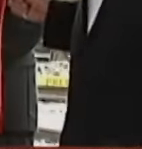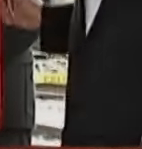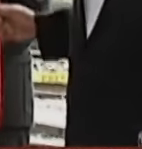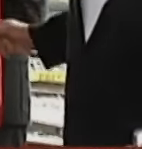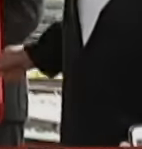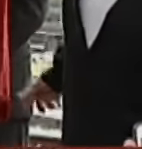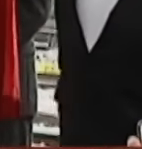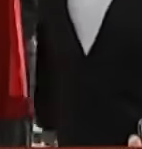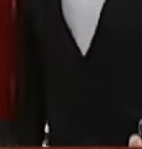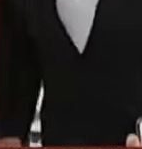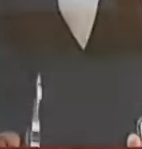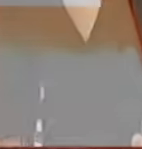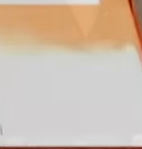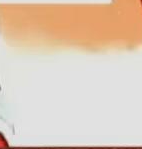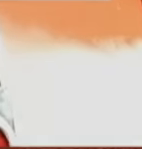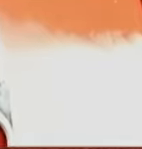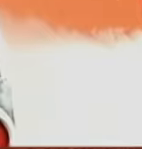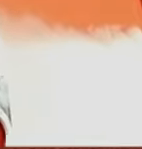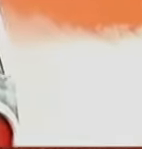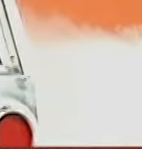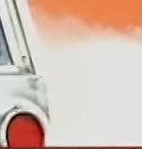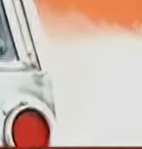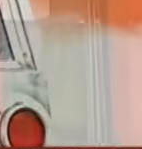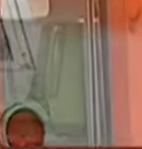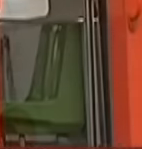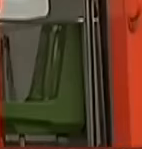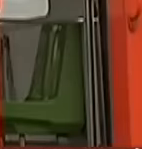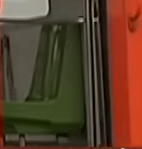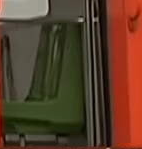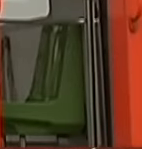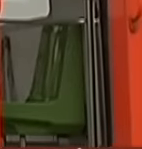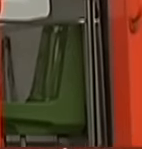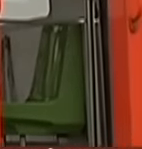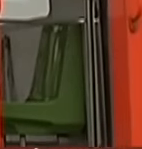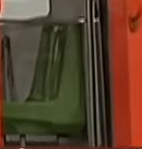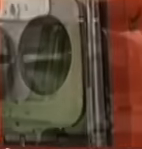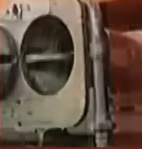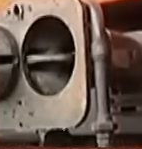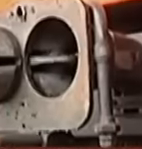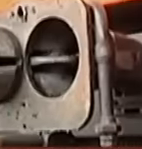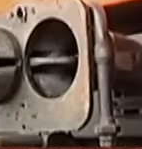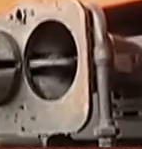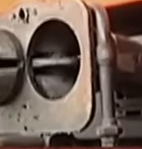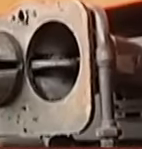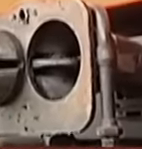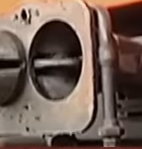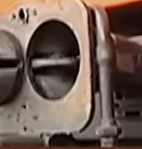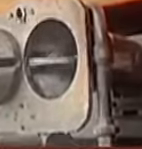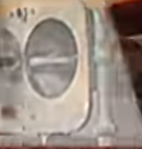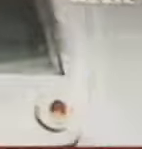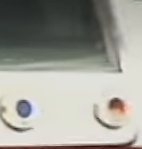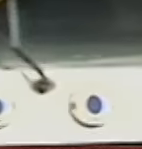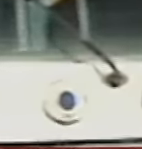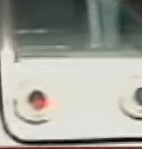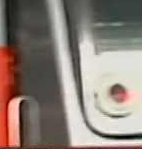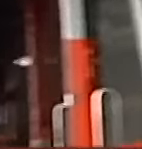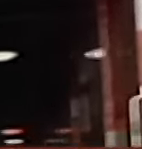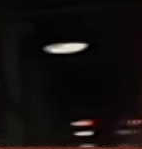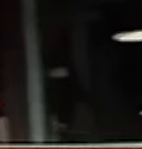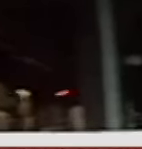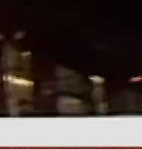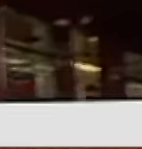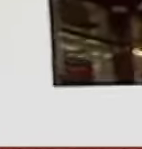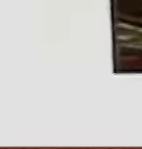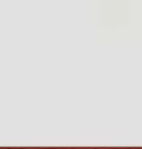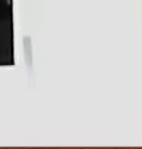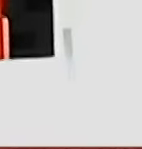47 años de vida, el metro estrenó 7 vagones rehabilitados por sus trabajadores Para las líneas de Indios Verdes, Pantitlán